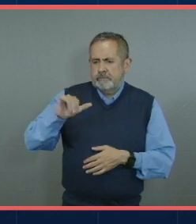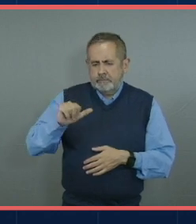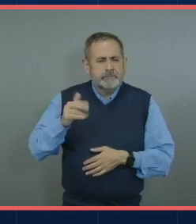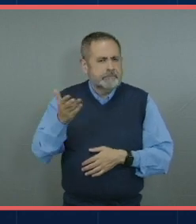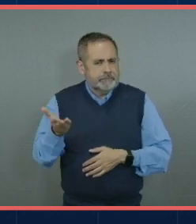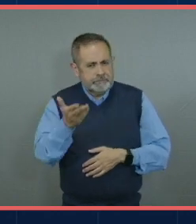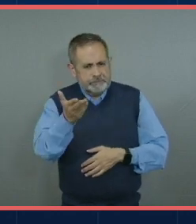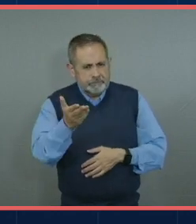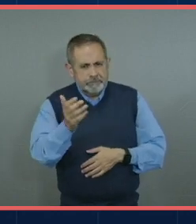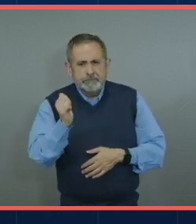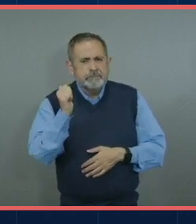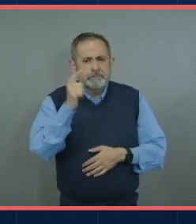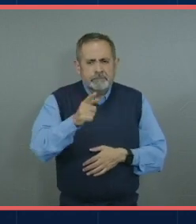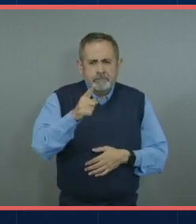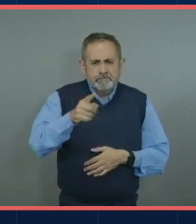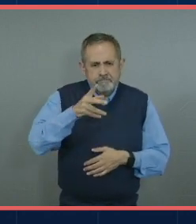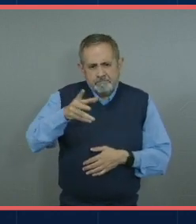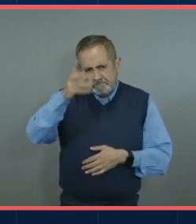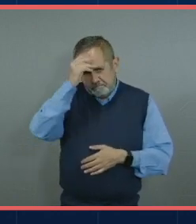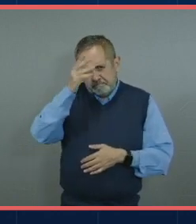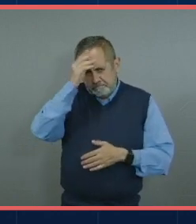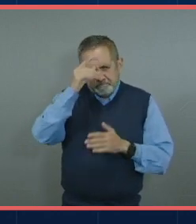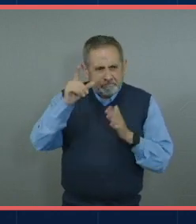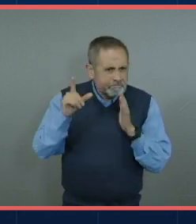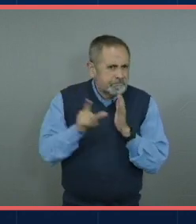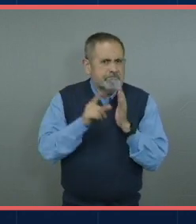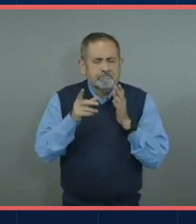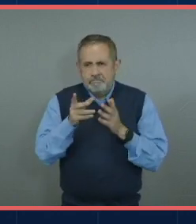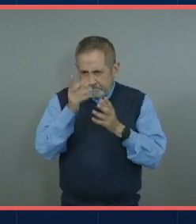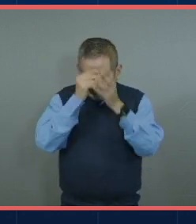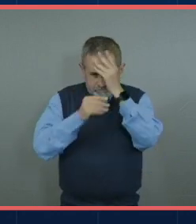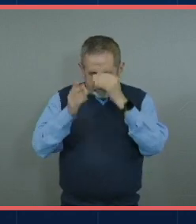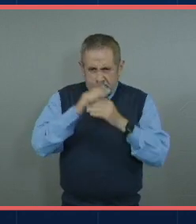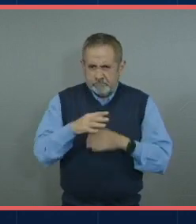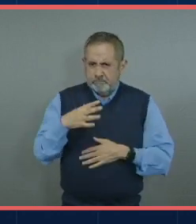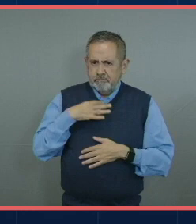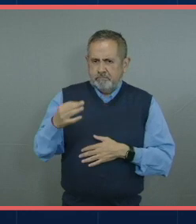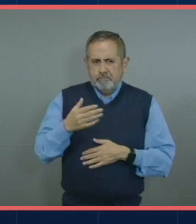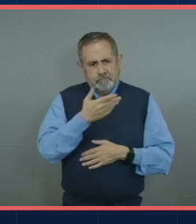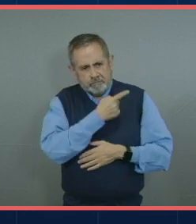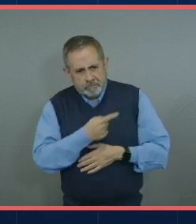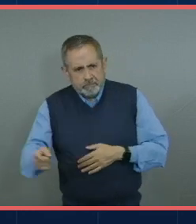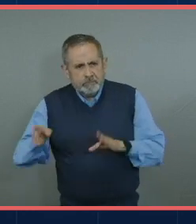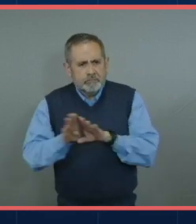algunos de los aprendizajes más importantes que has tenido desde el proceso de selección hasta el día de hoy.